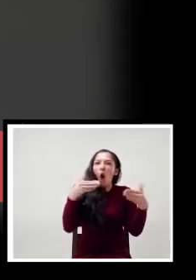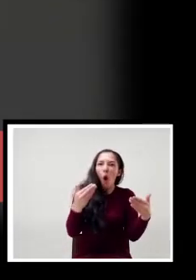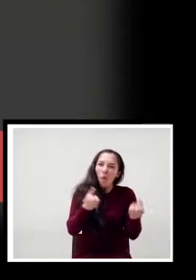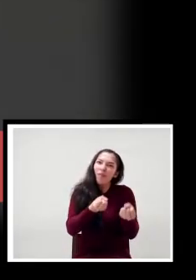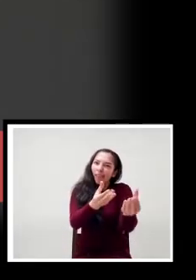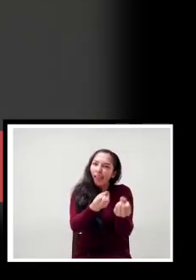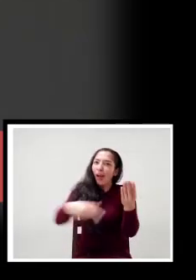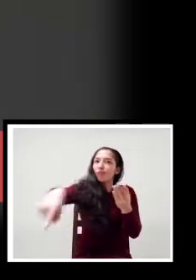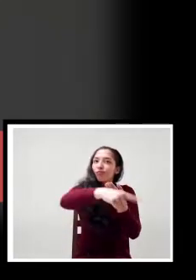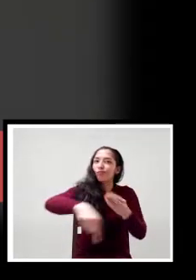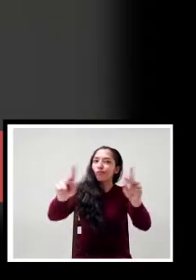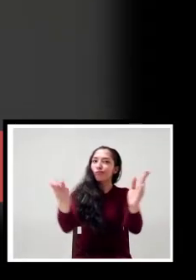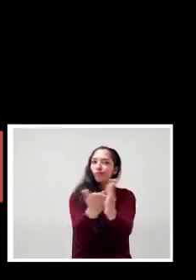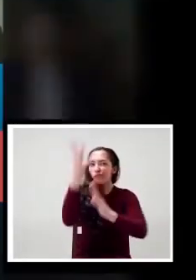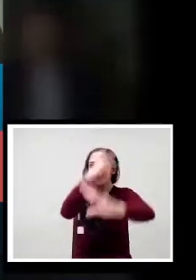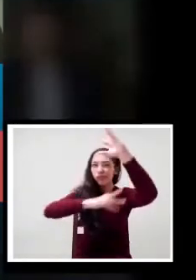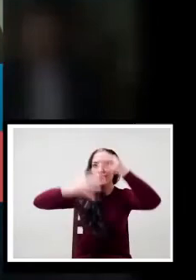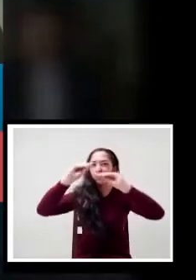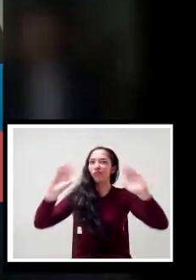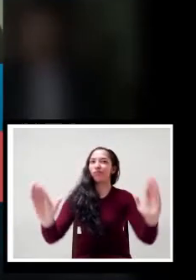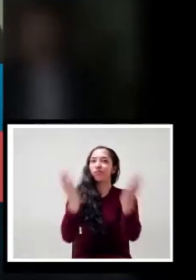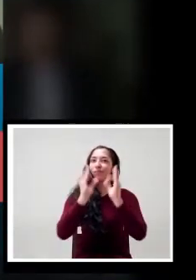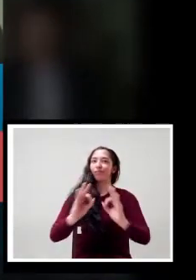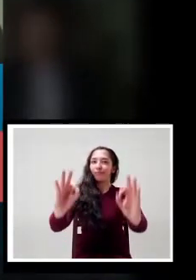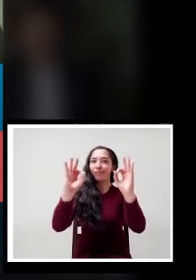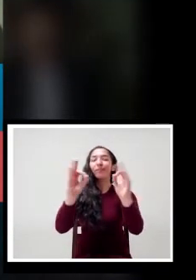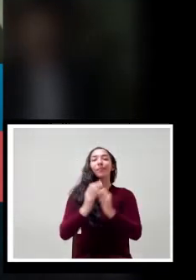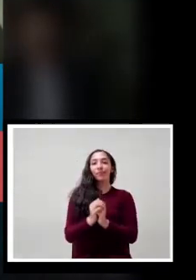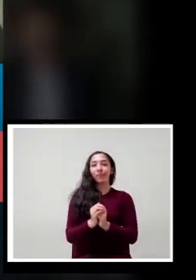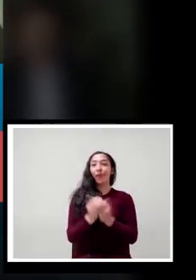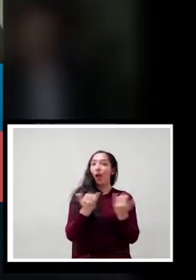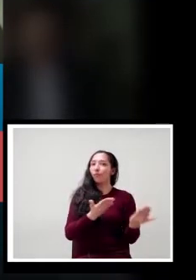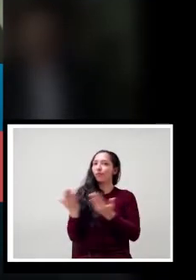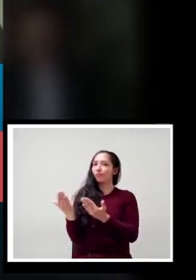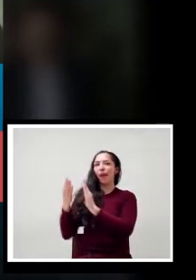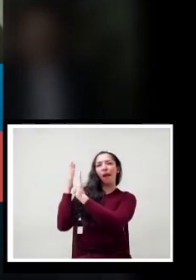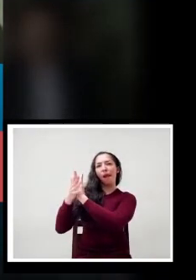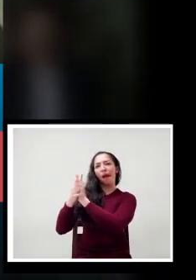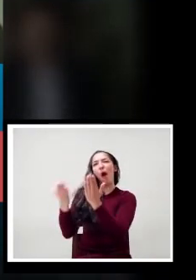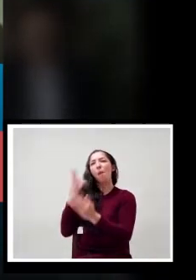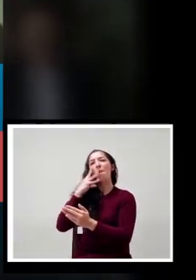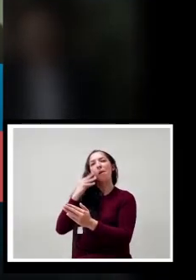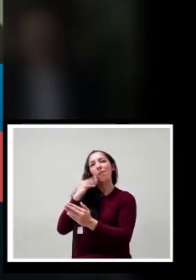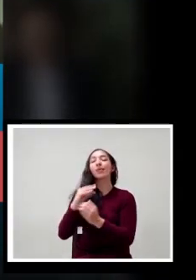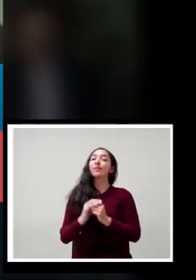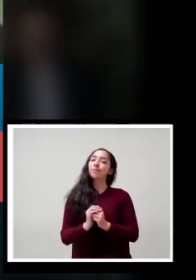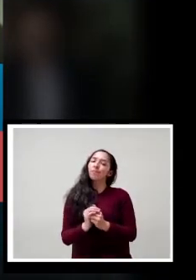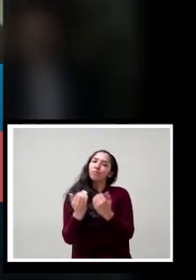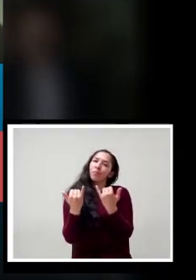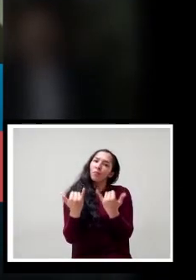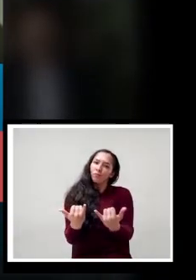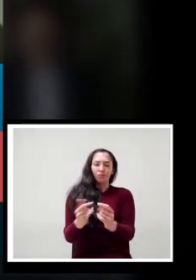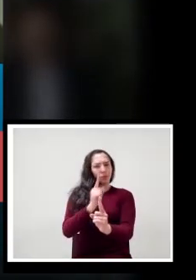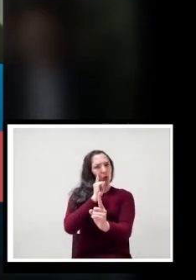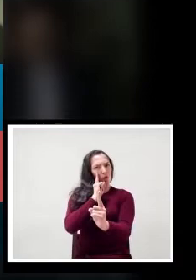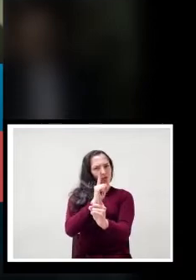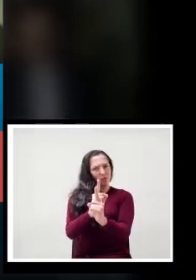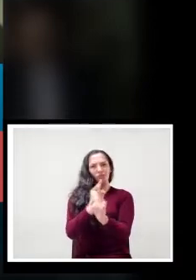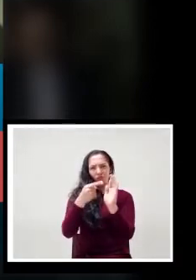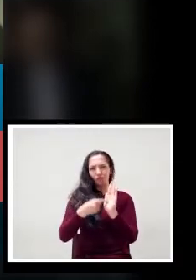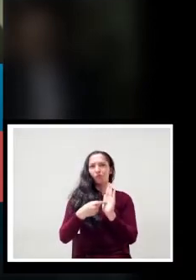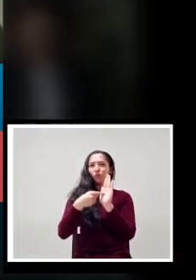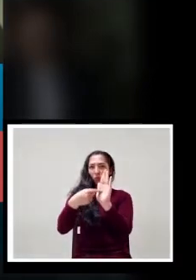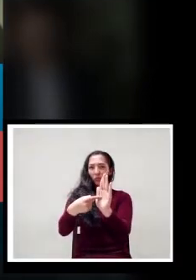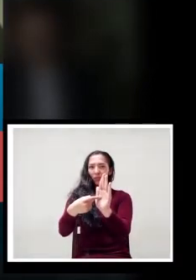opciones elegidas para esta gran tarea. El propósito es mostrar una de las herramientas que tiene el